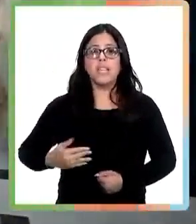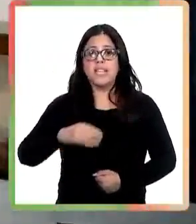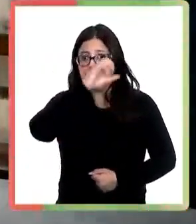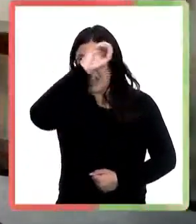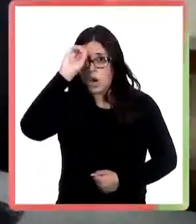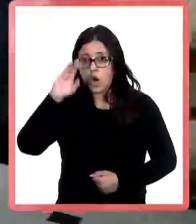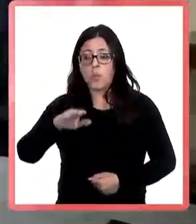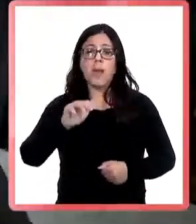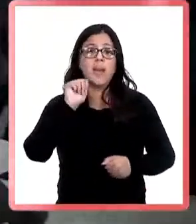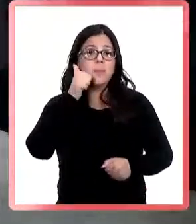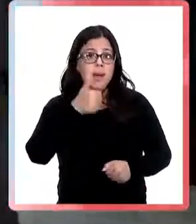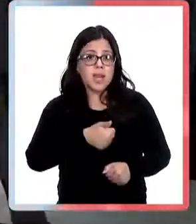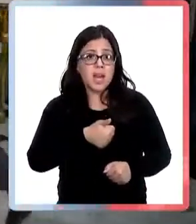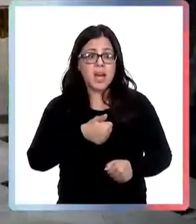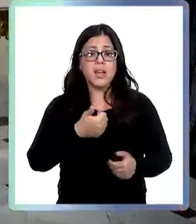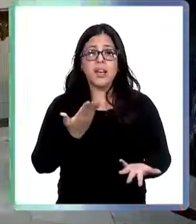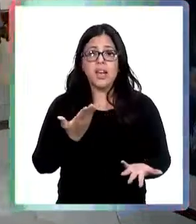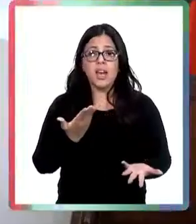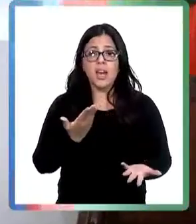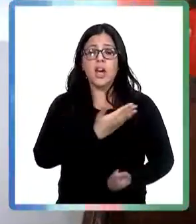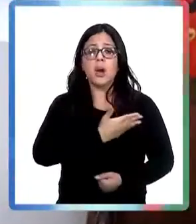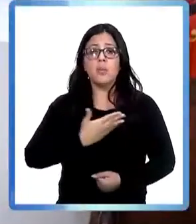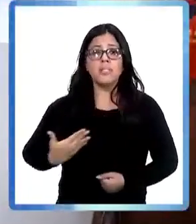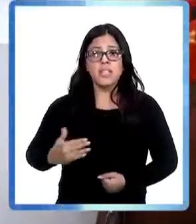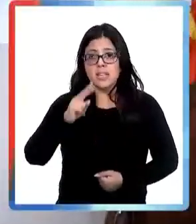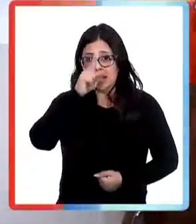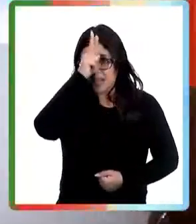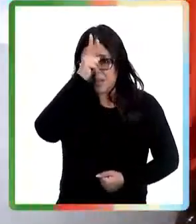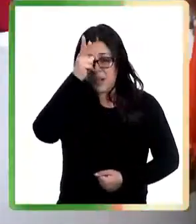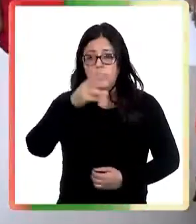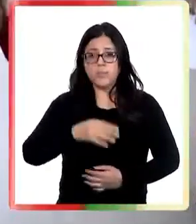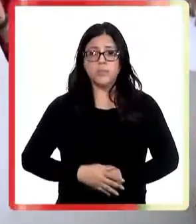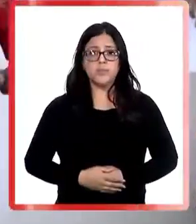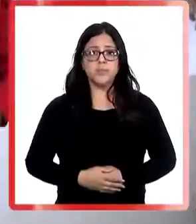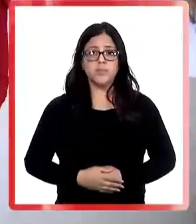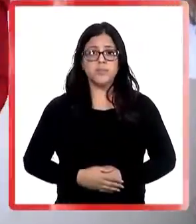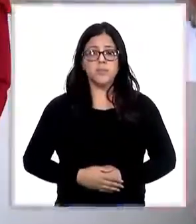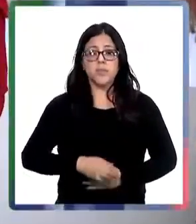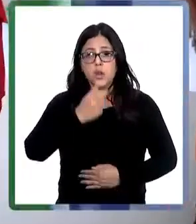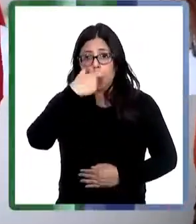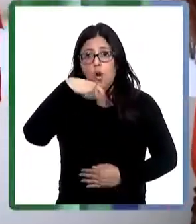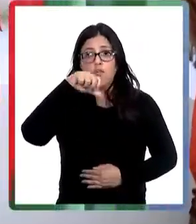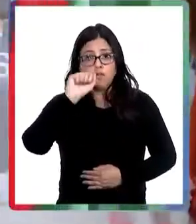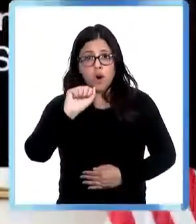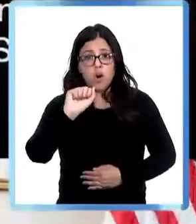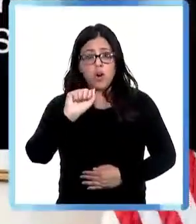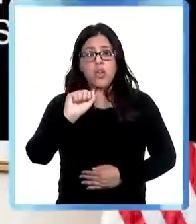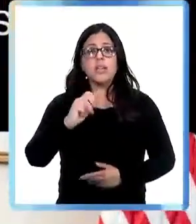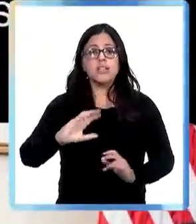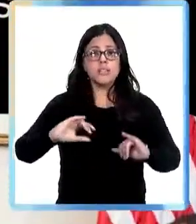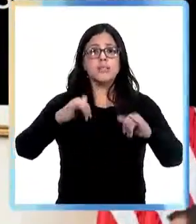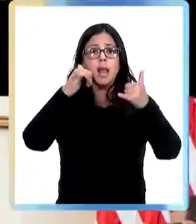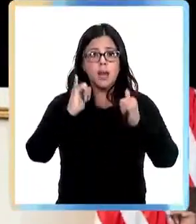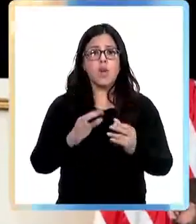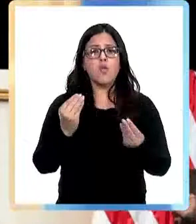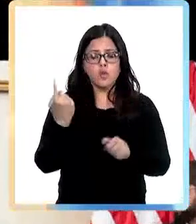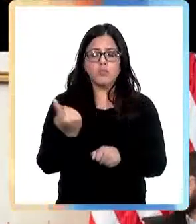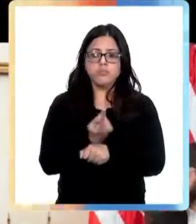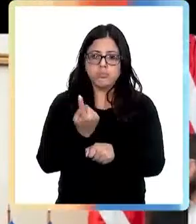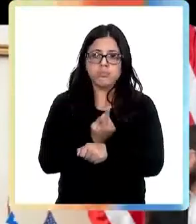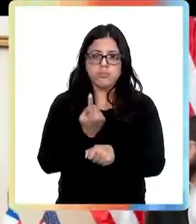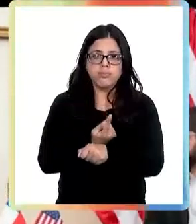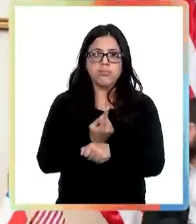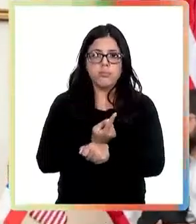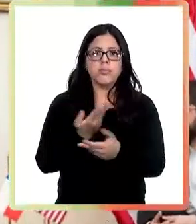presidente de Colombia, Gustavo Petro, y se espera que mañana se encuentre con el mandatario peruano, Pedro Castillo. Gabriel Boric, por su parte,